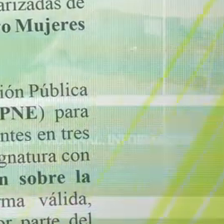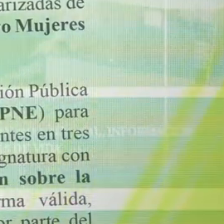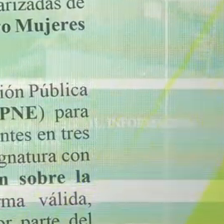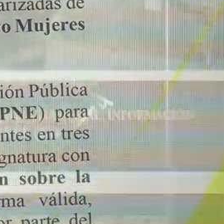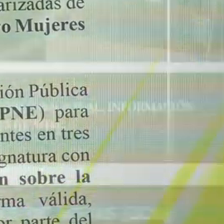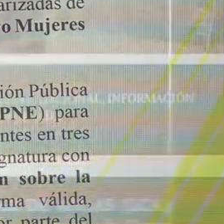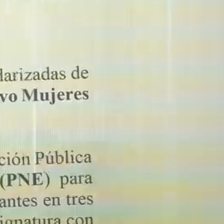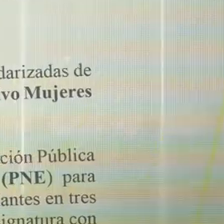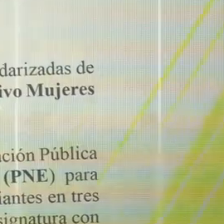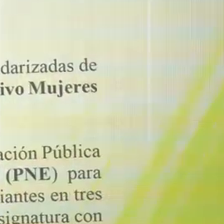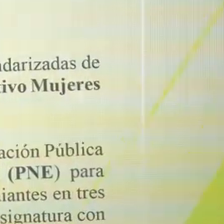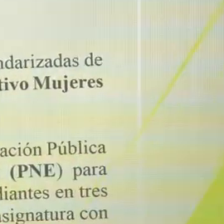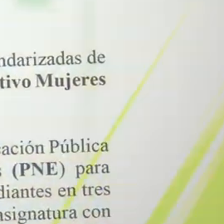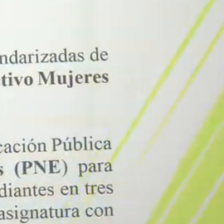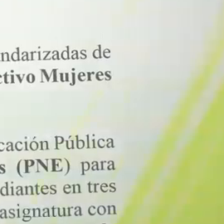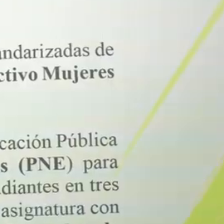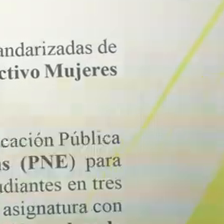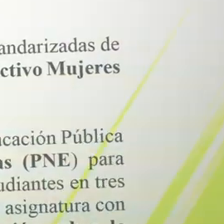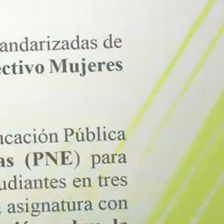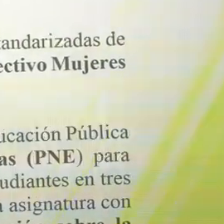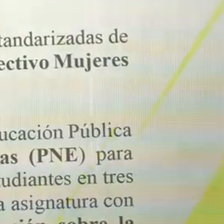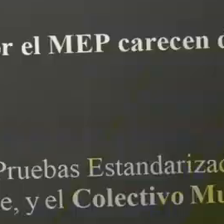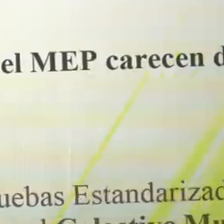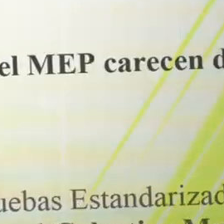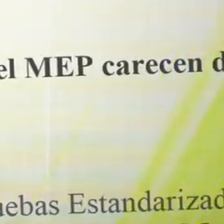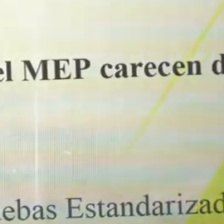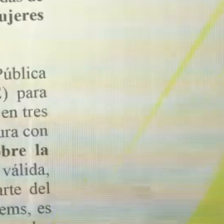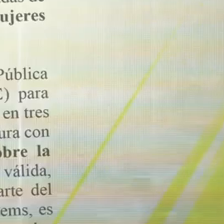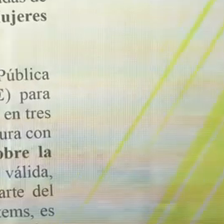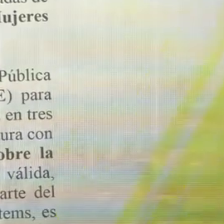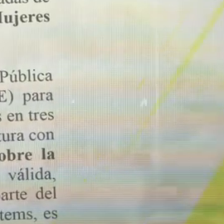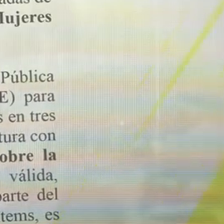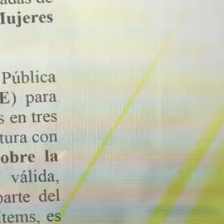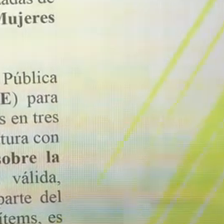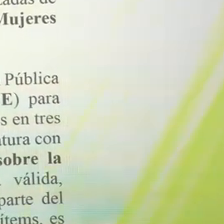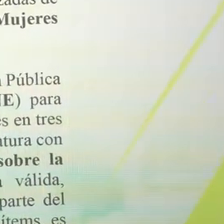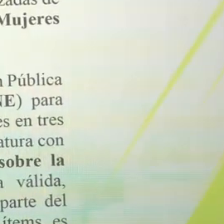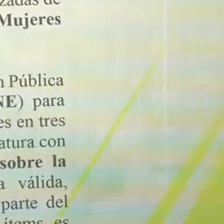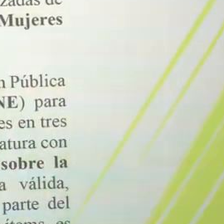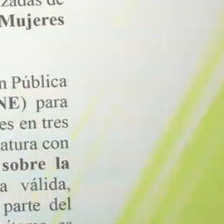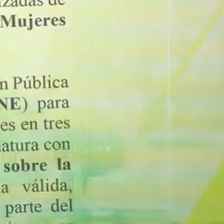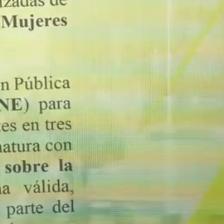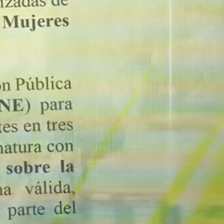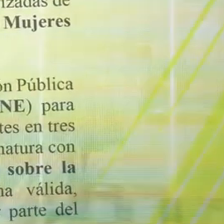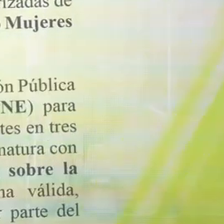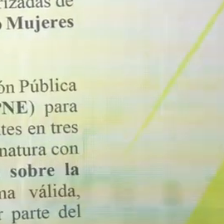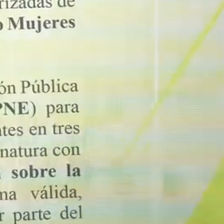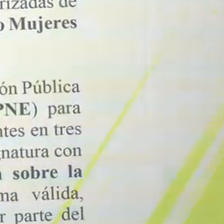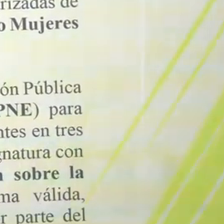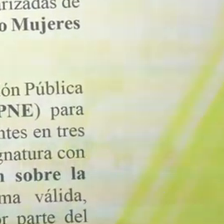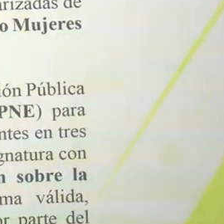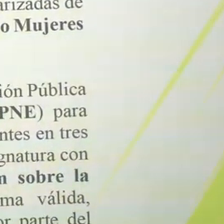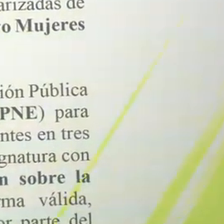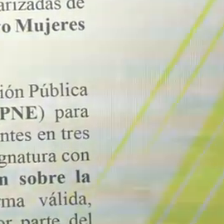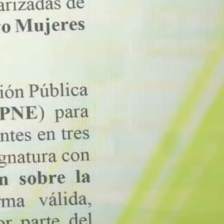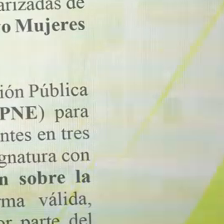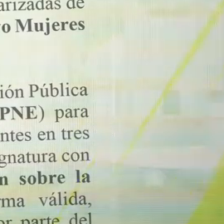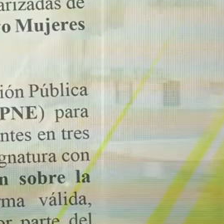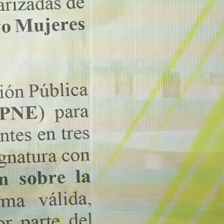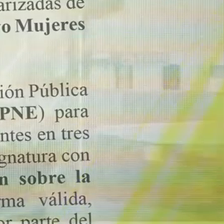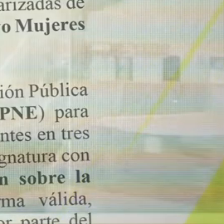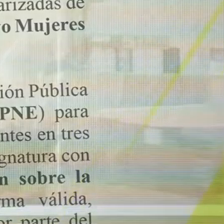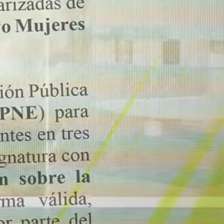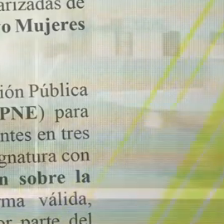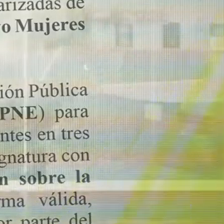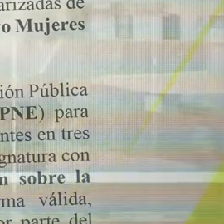para la Prueba, para pruebas de alto impacto y el colectivo de mujeres por Costa Rica.